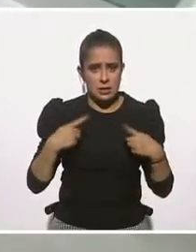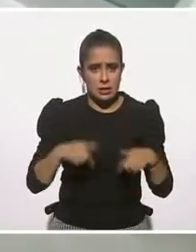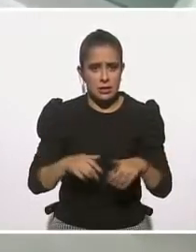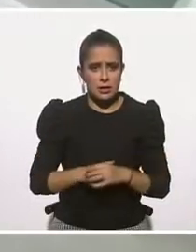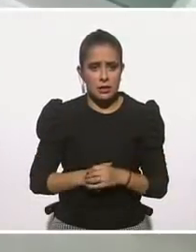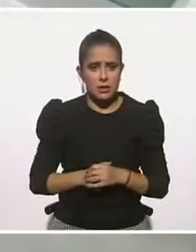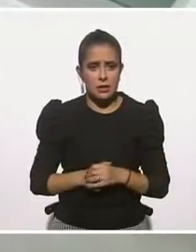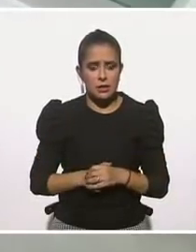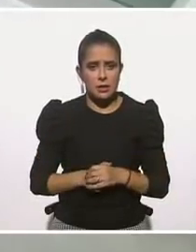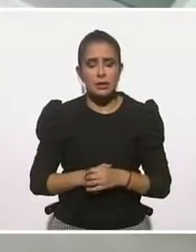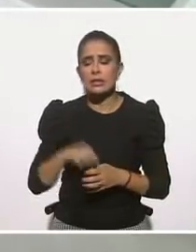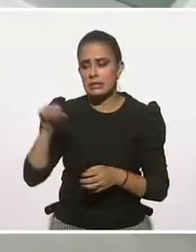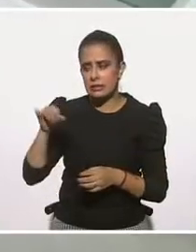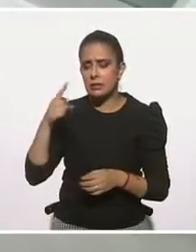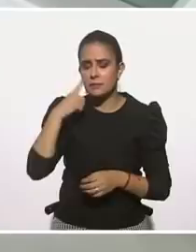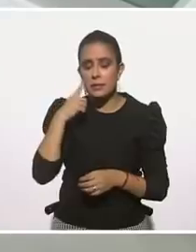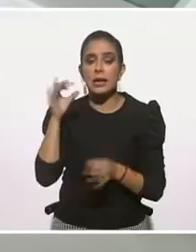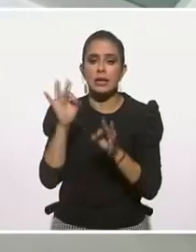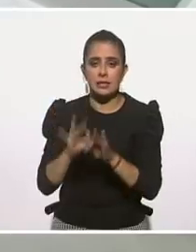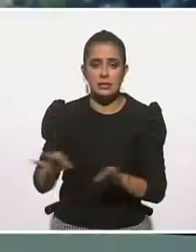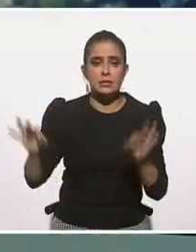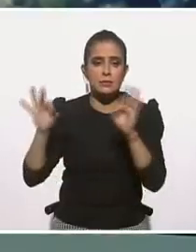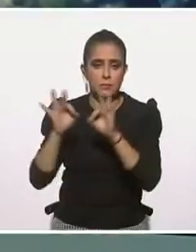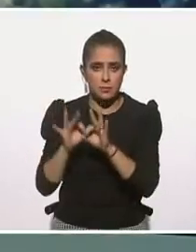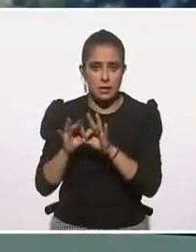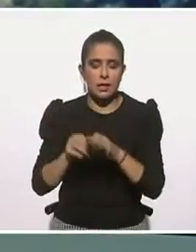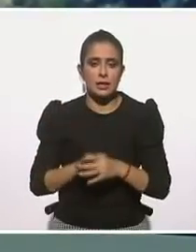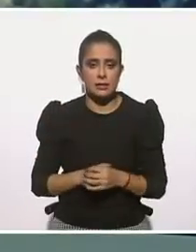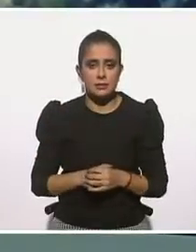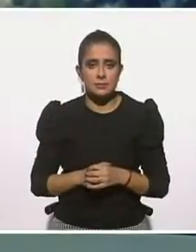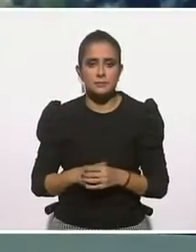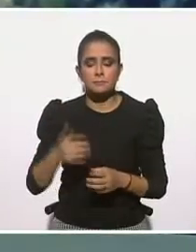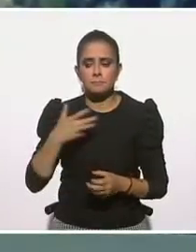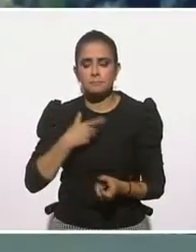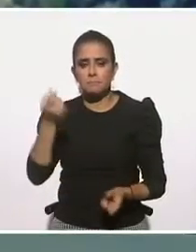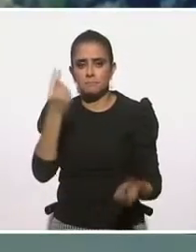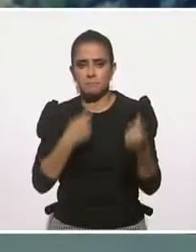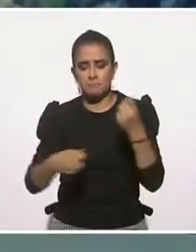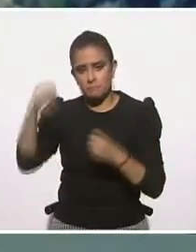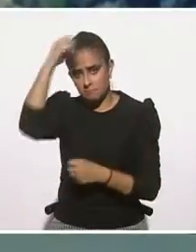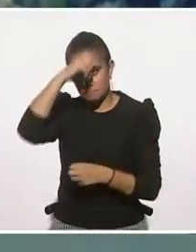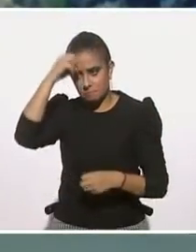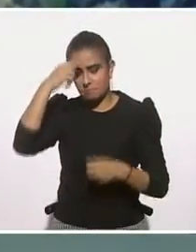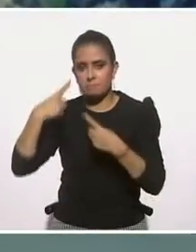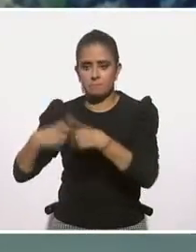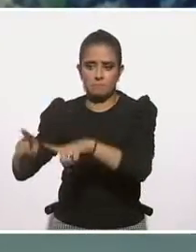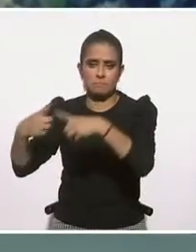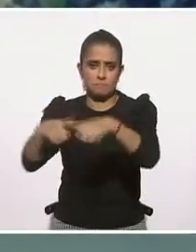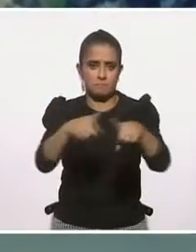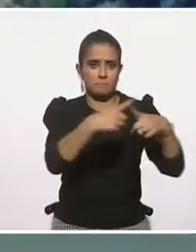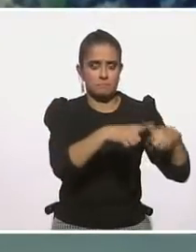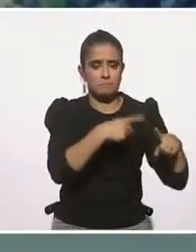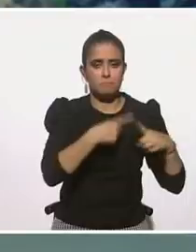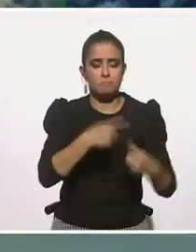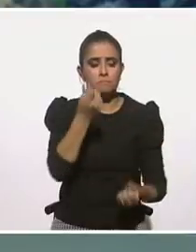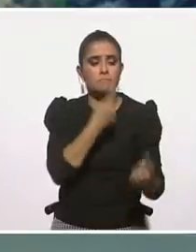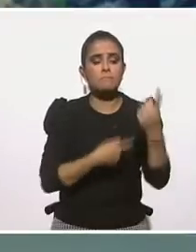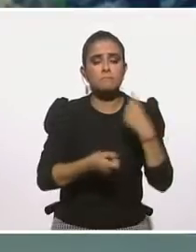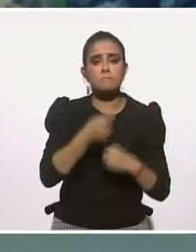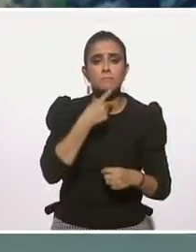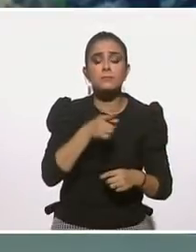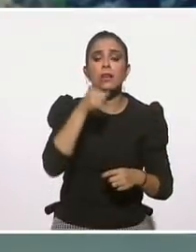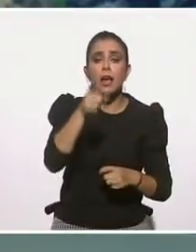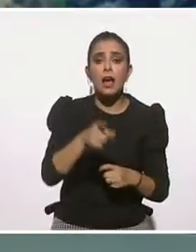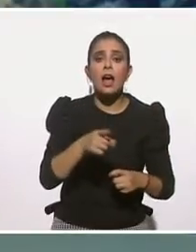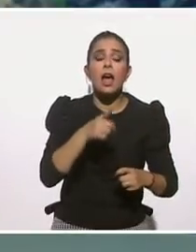resiliencia. Es importante retomar esto. Hay controversia también sobre estos puntos incluso se decía que mientras más te